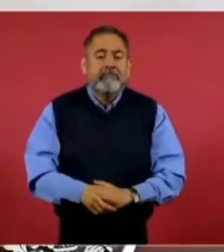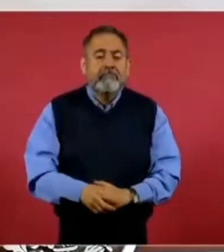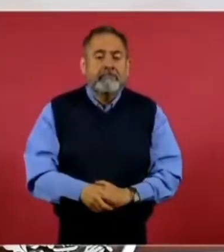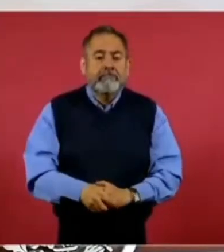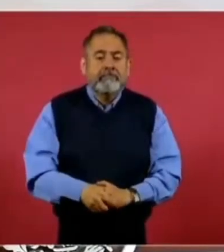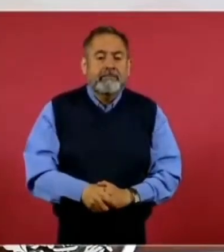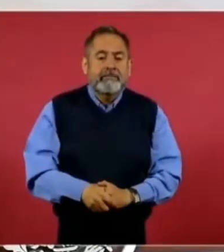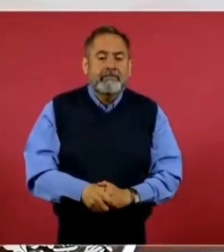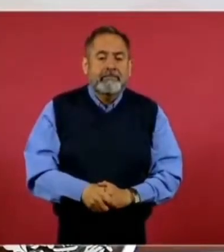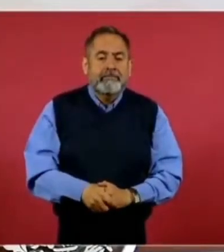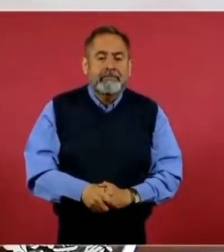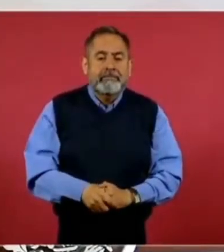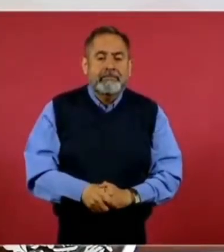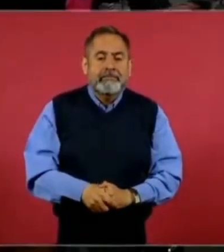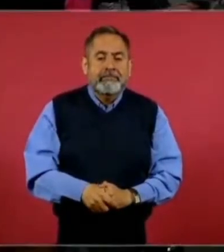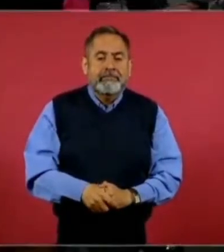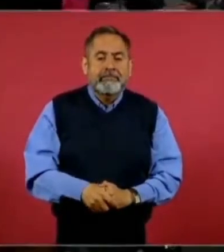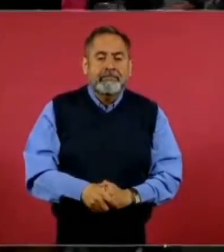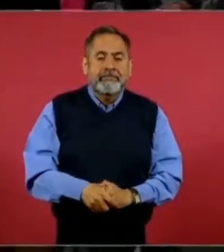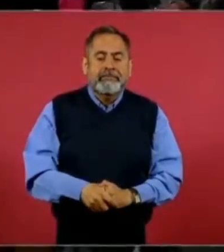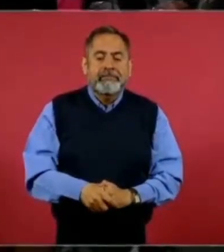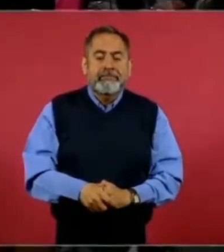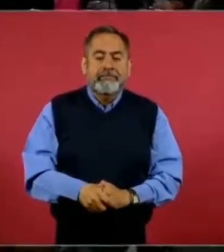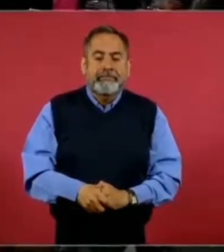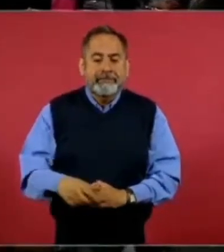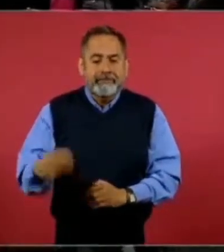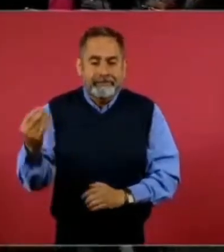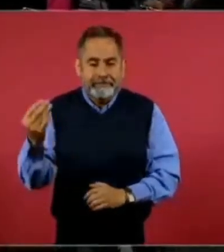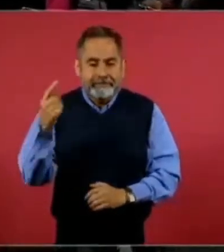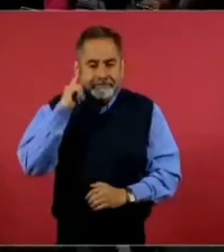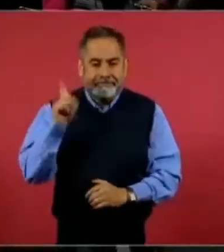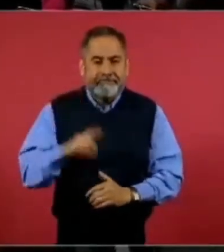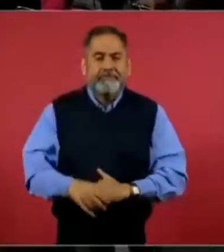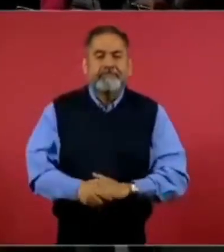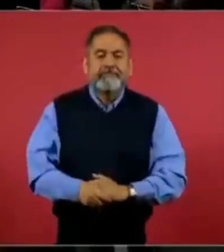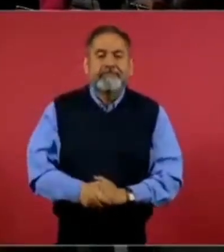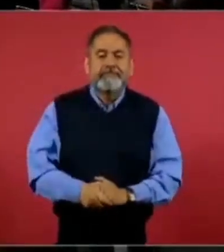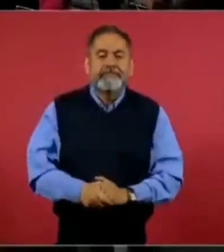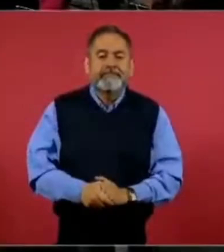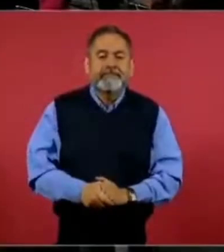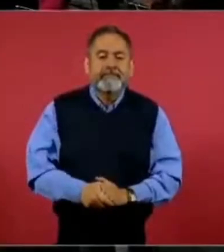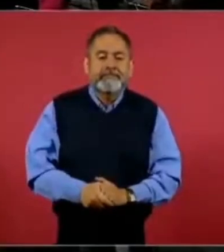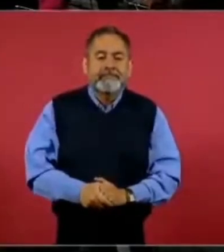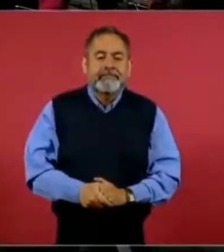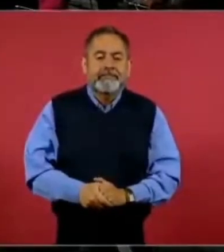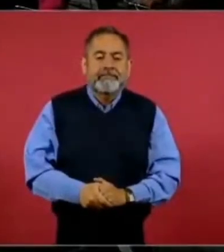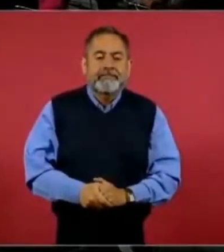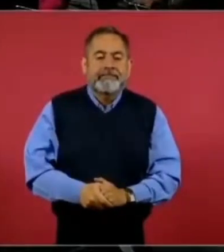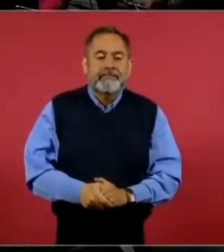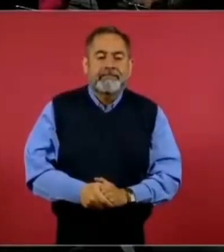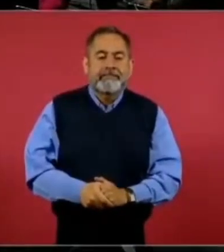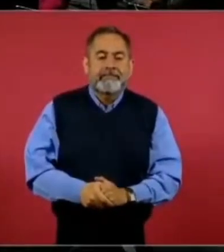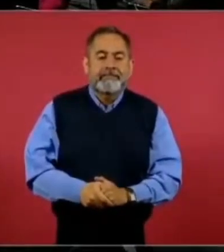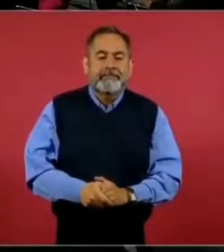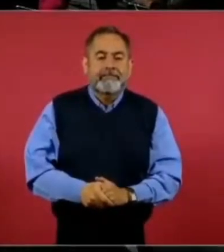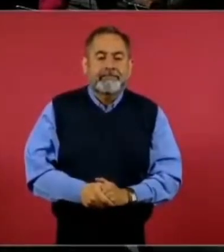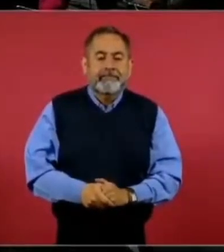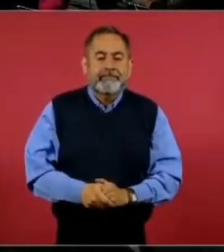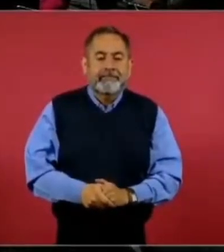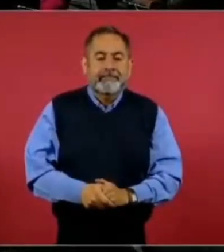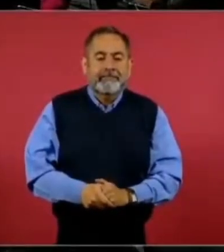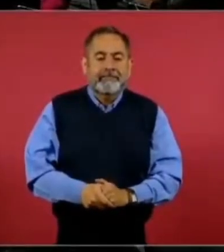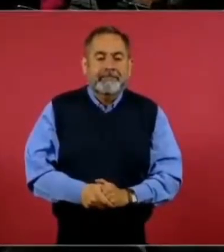Secretaria, Ismael, Ismael Zambada, nunca antes había sido detenido. Llevaba más de 40, quizás 50 años